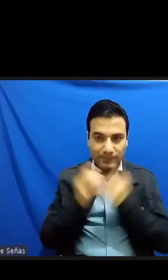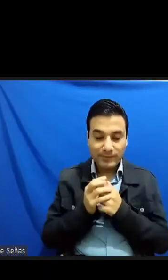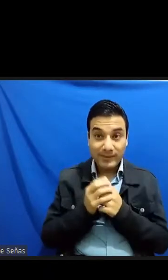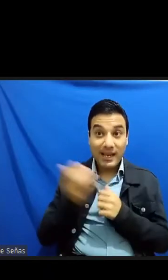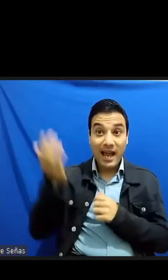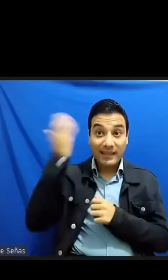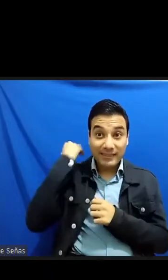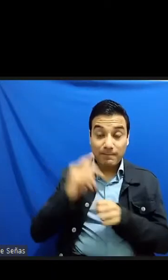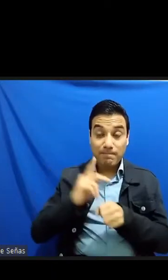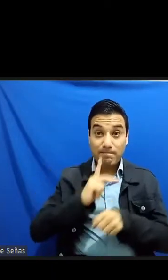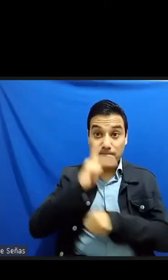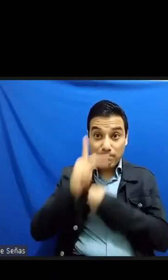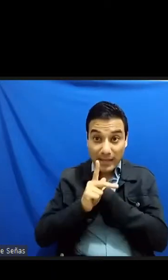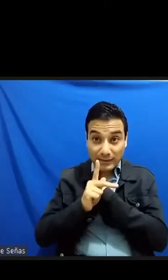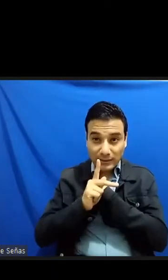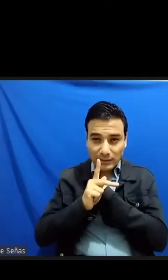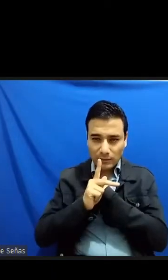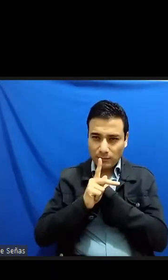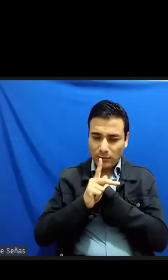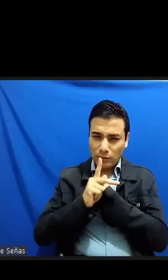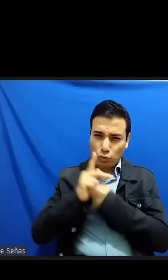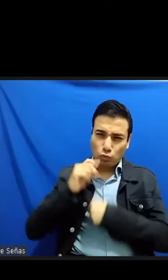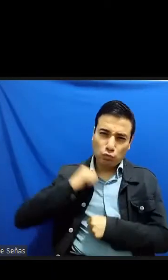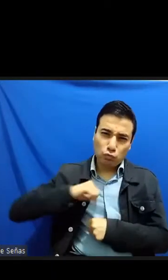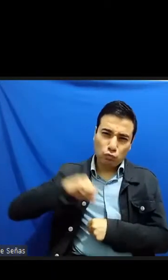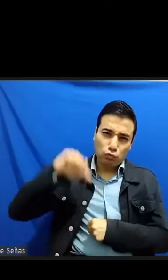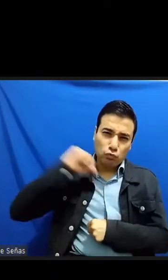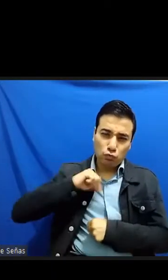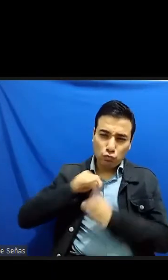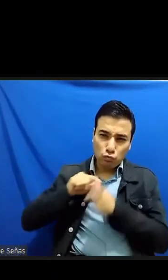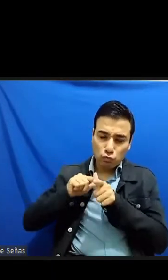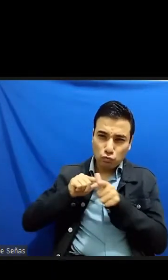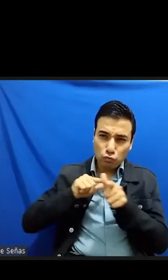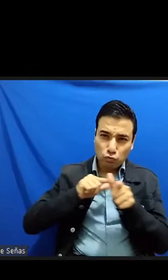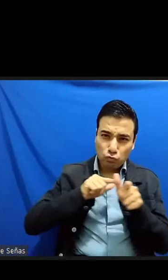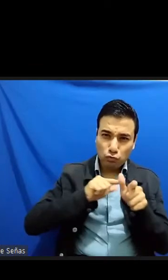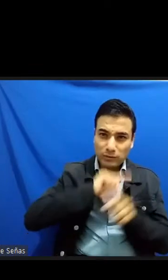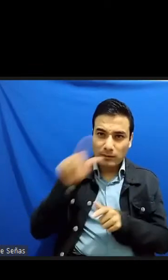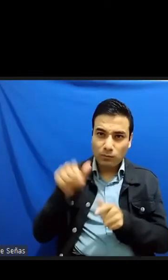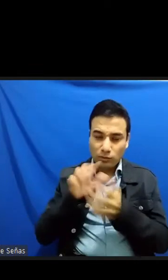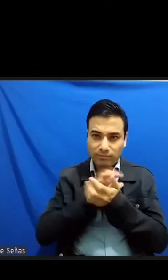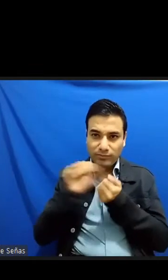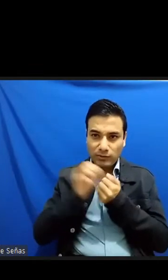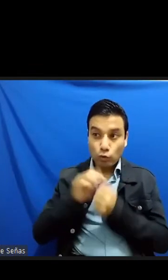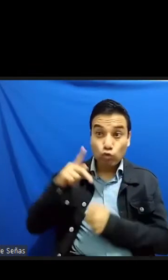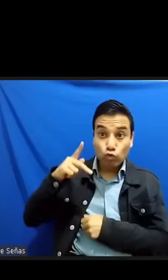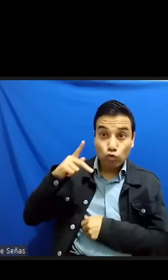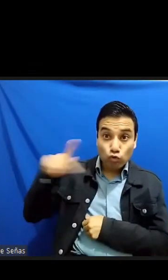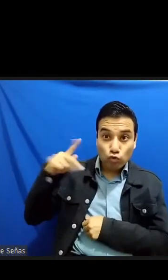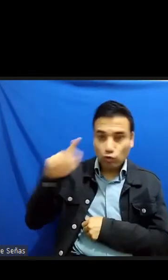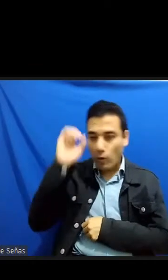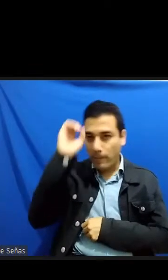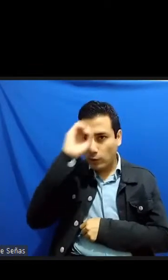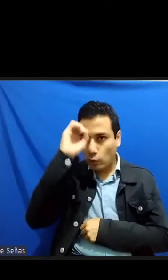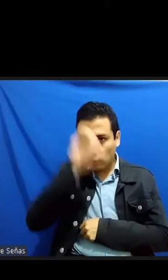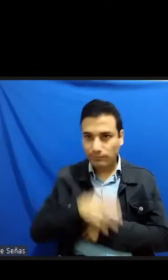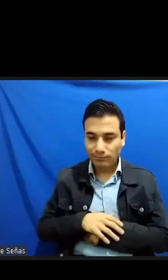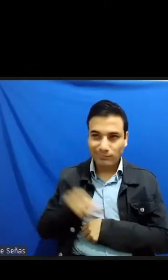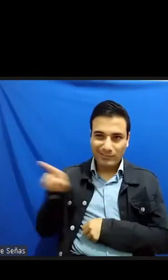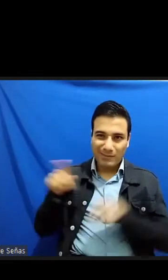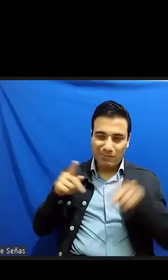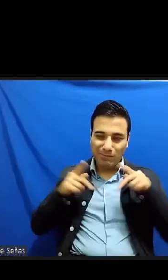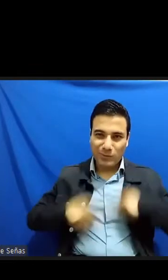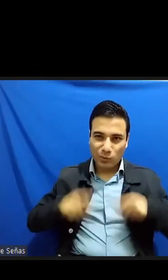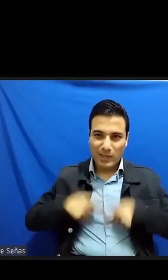nación milenaria vista a través de la mirada de un ser anormal de un minusválido de